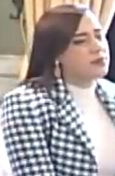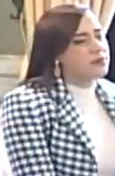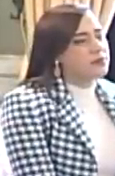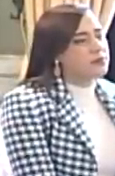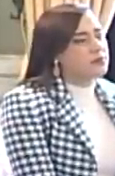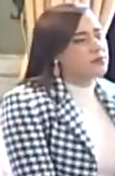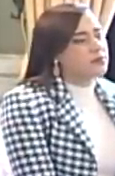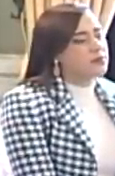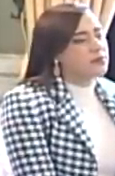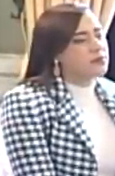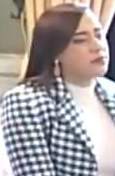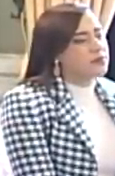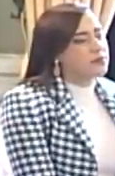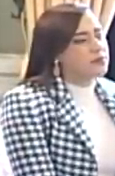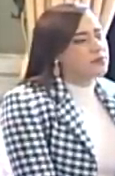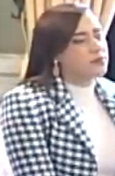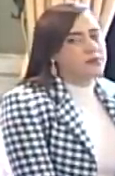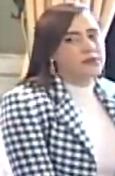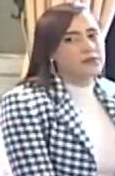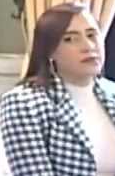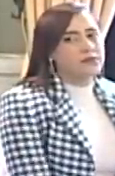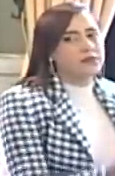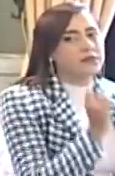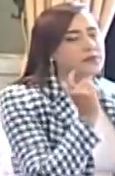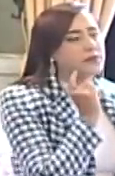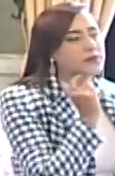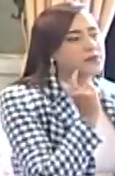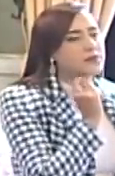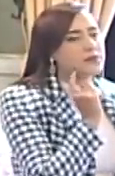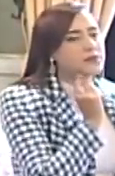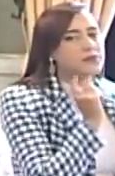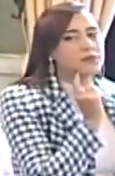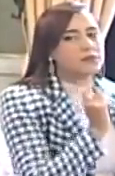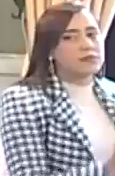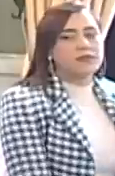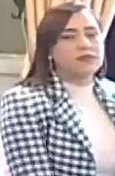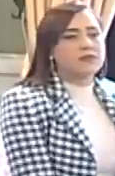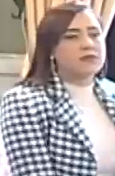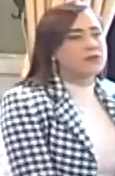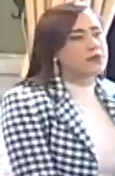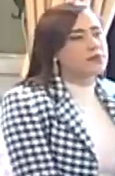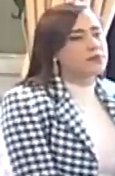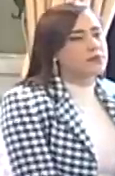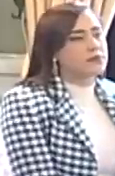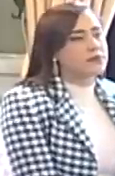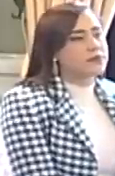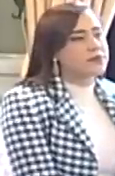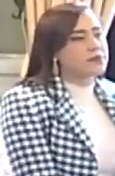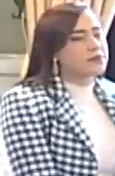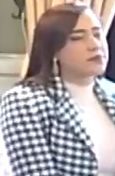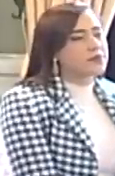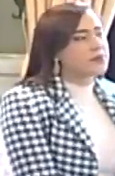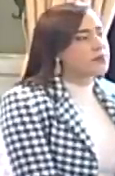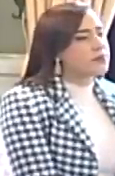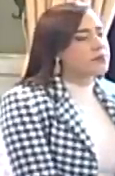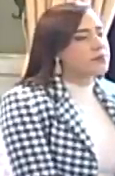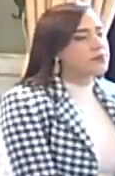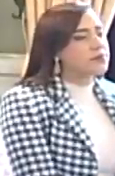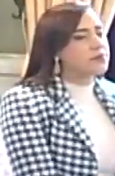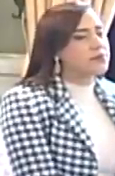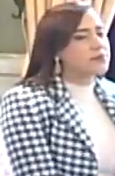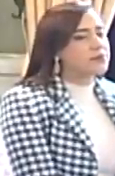Venezuela, Nicolás Maduro Moros. Esta ley que vamos a entregarle a los efectos de su promulgación,